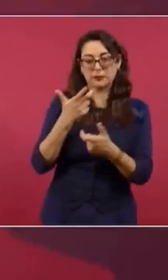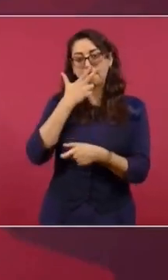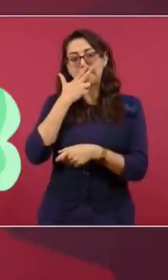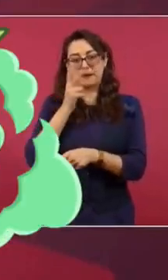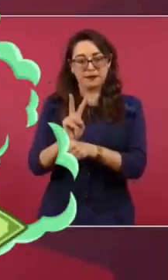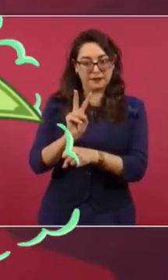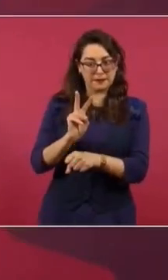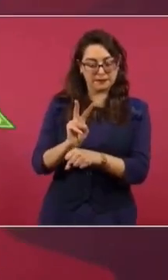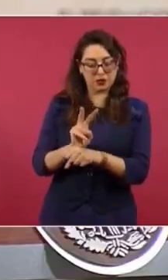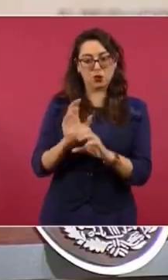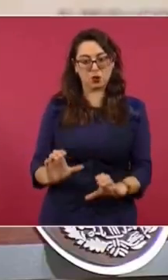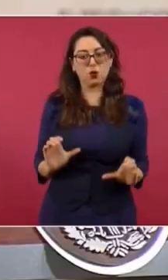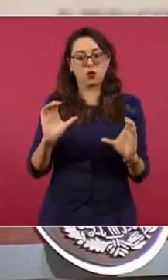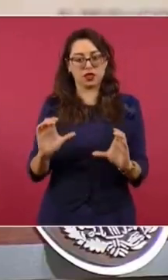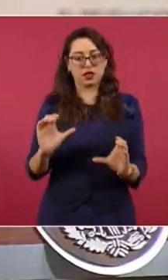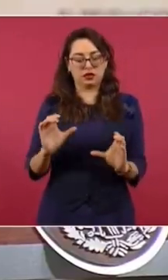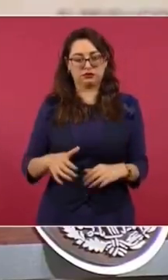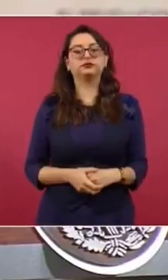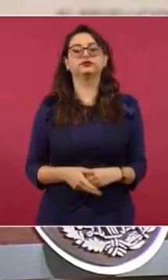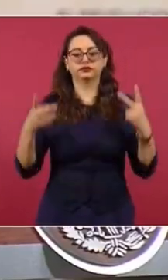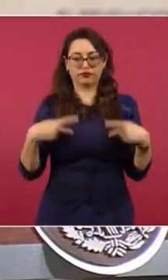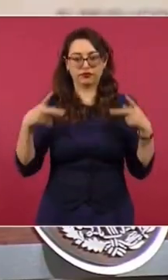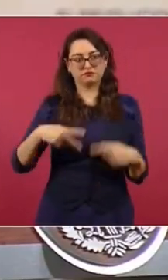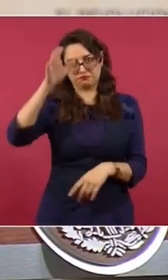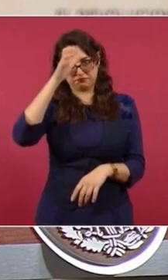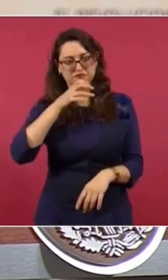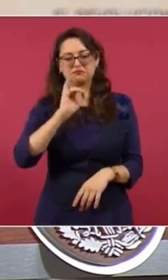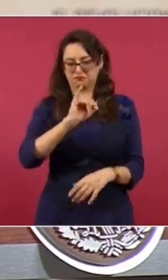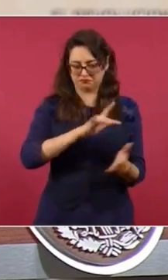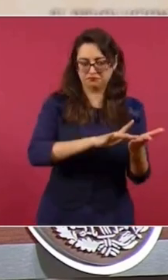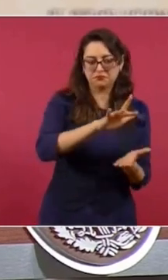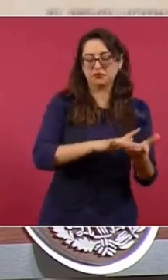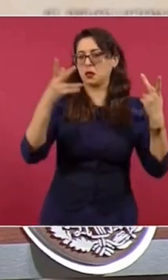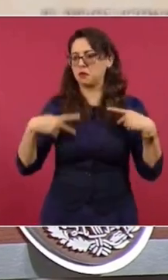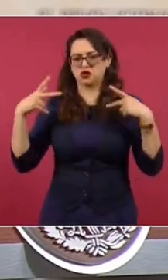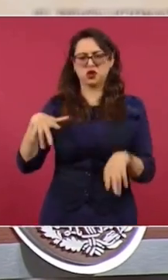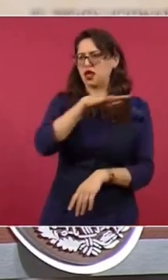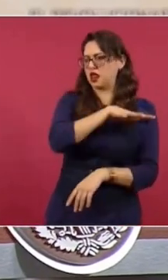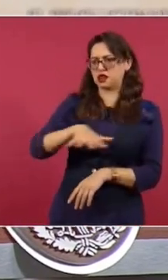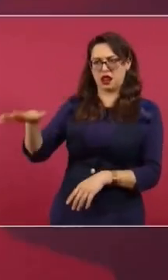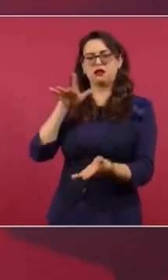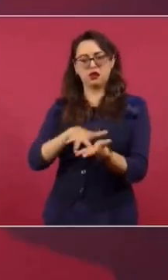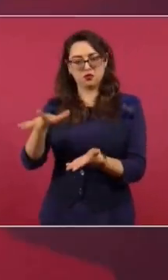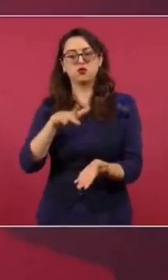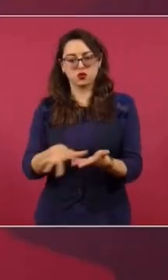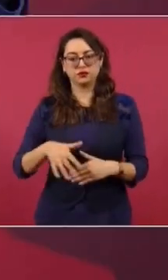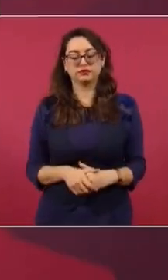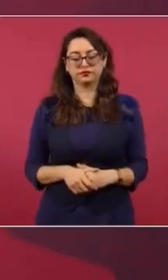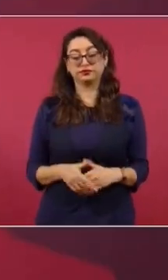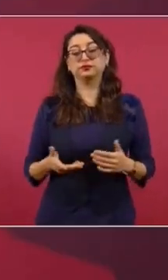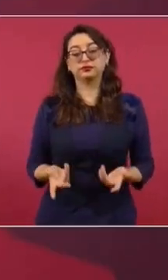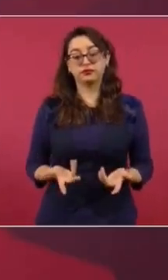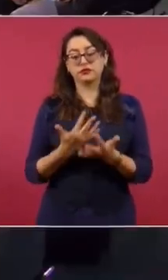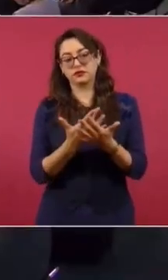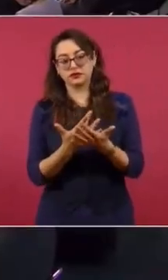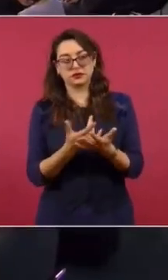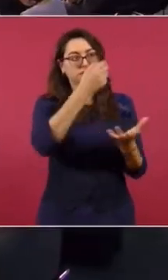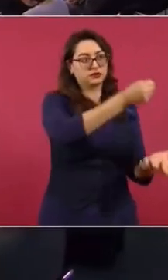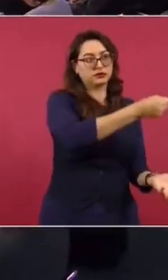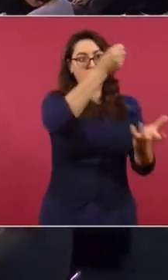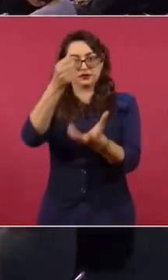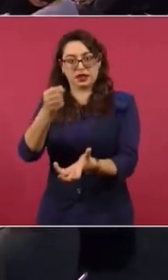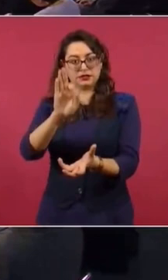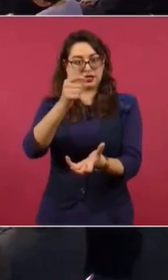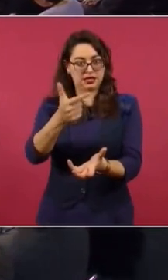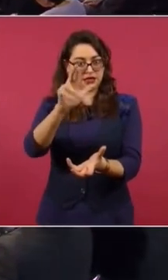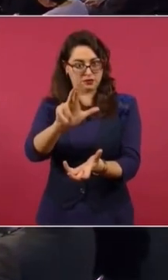dinero Al pueblo de Coahuila sí Y al pueblo La fiscalía tiene que entregar ese dinero Al